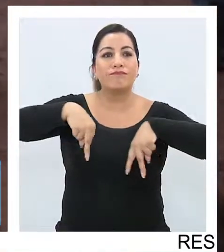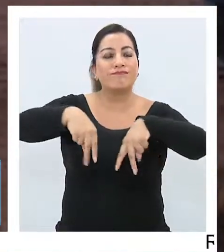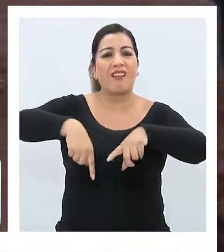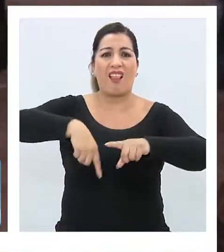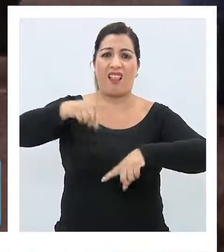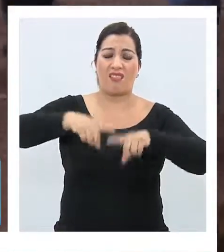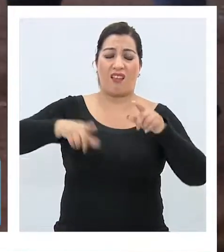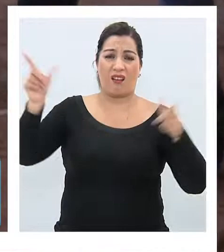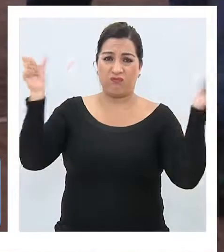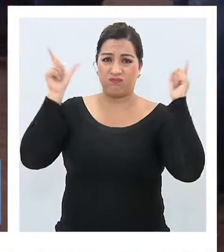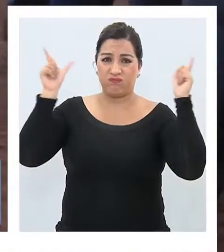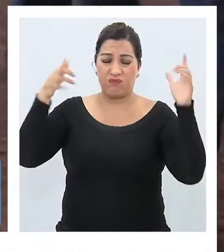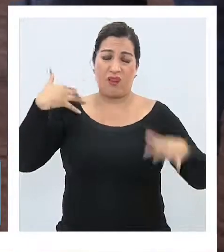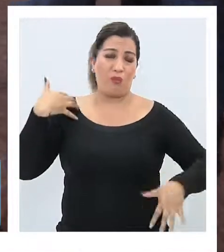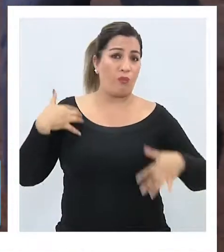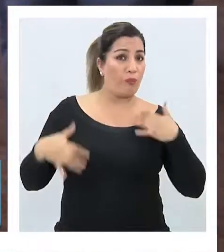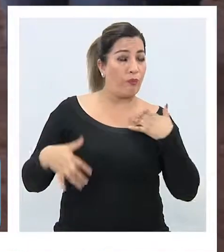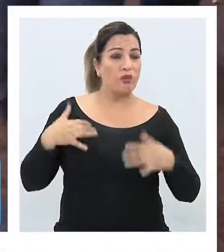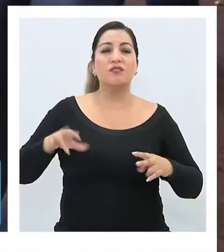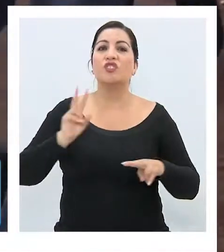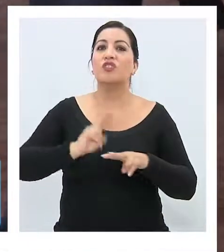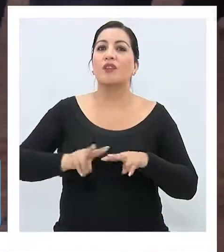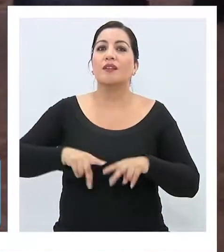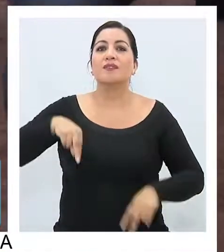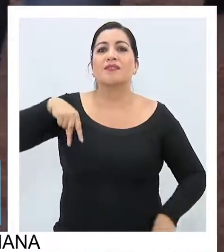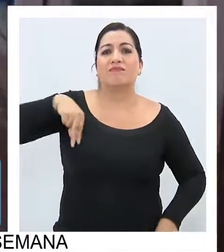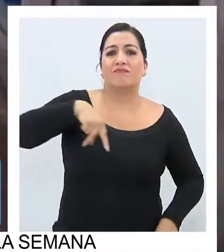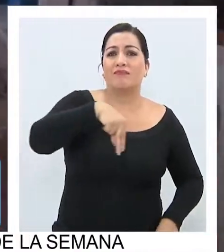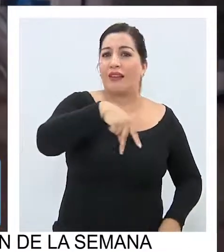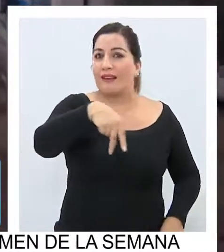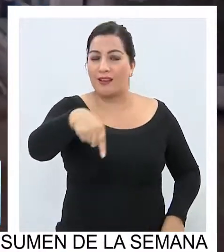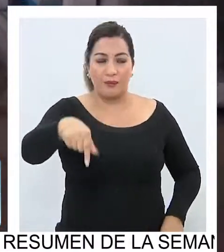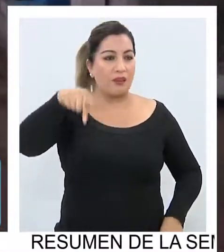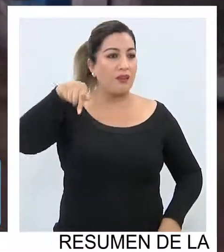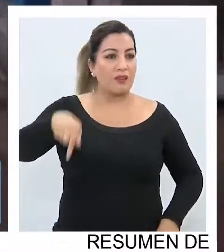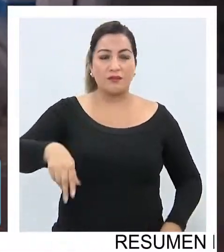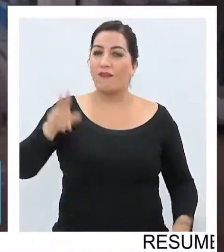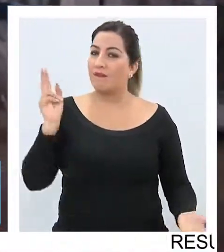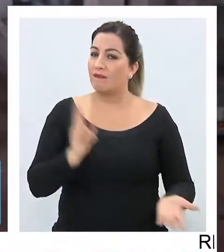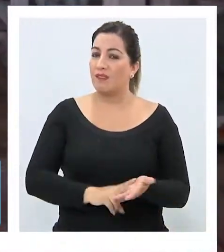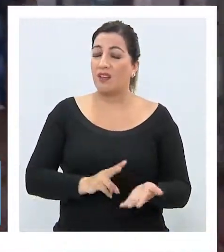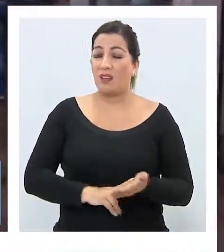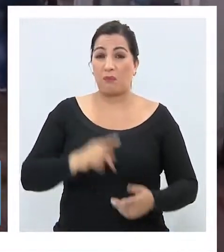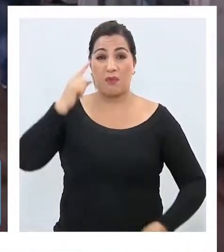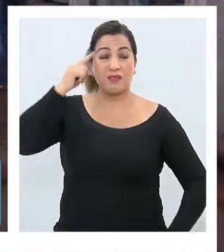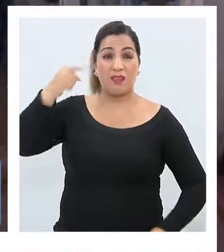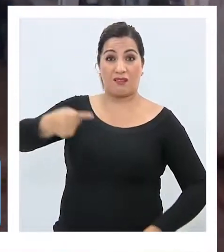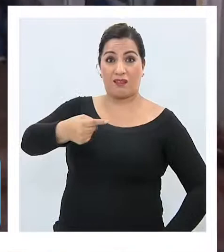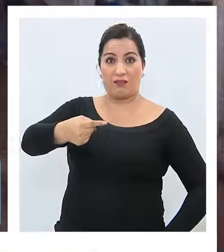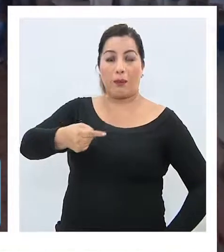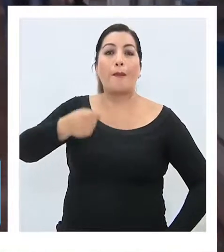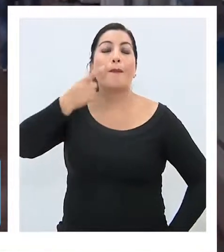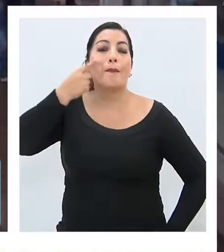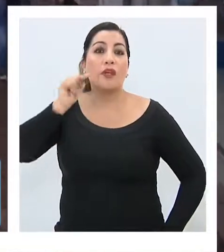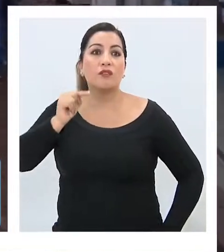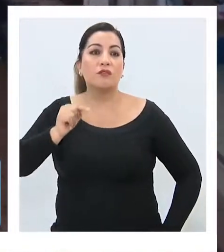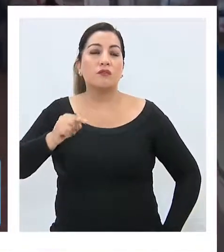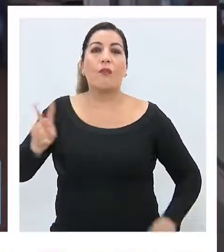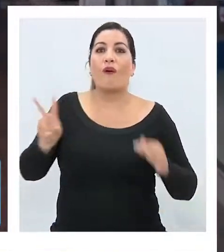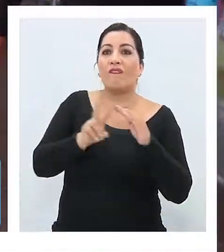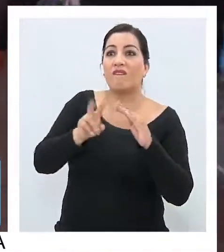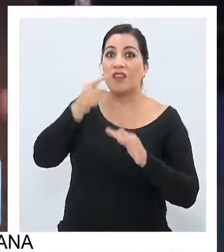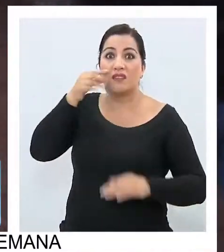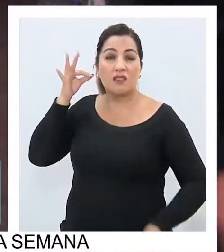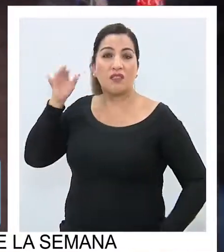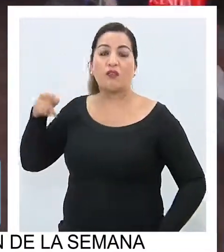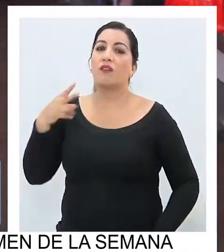tierra, el ruido y las molestias que genera transitar por el lugar son realmente negativas. Sin embargo, para los vecinos